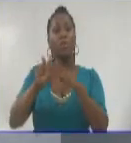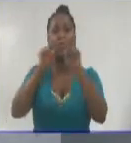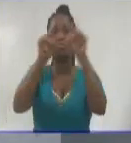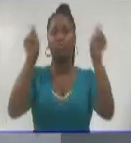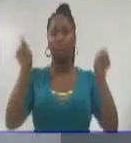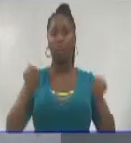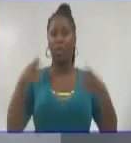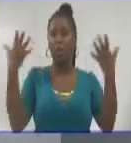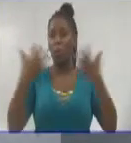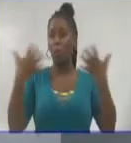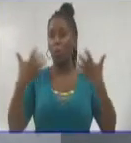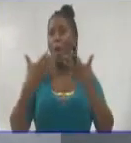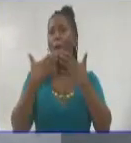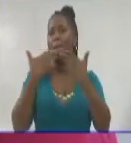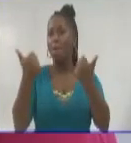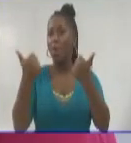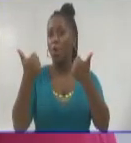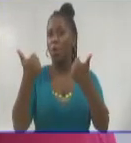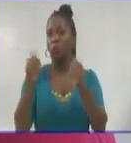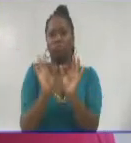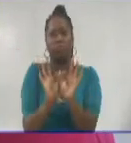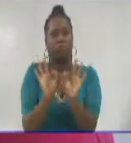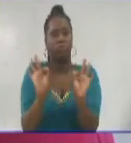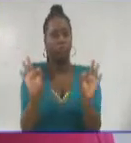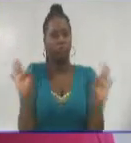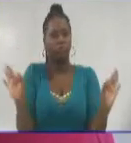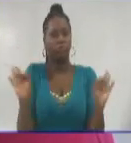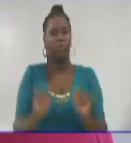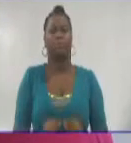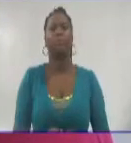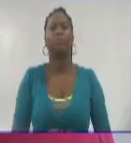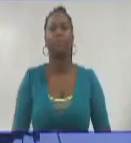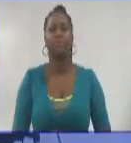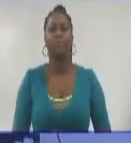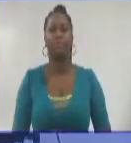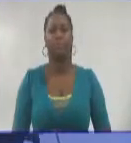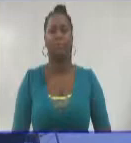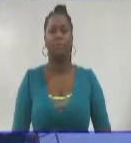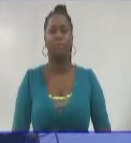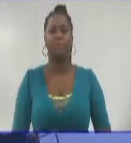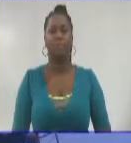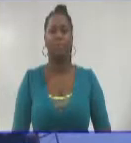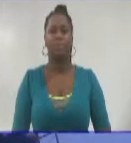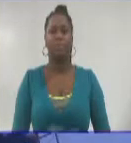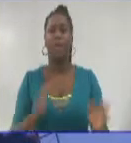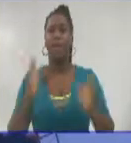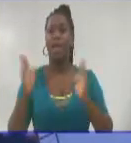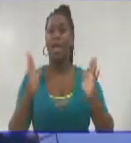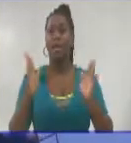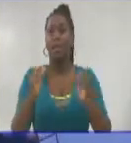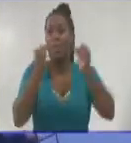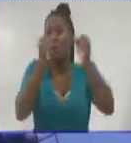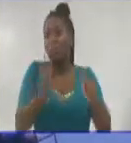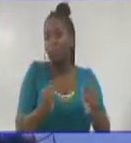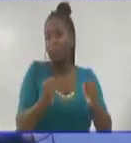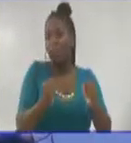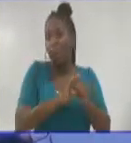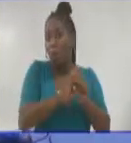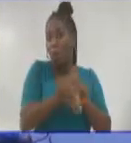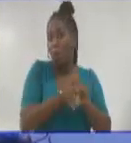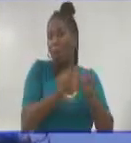y un 63% en formato de televisión digital en alta definición. Durante el periodo de confinamiento también